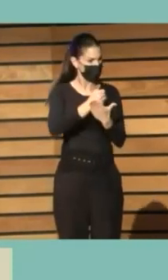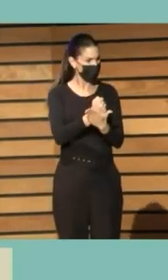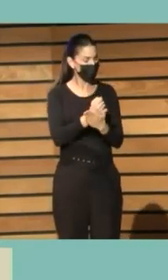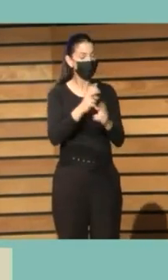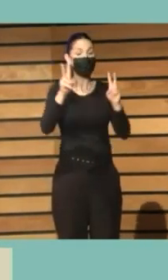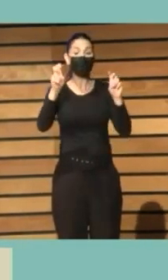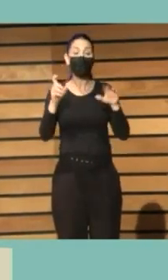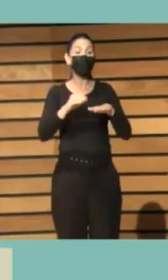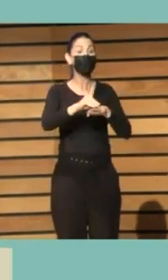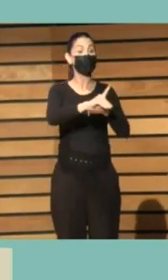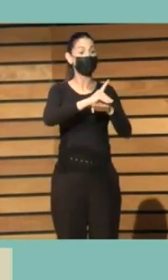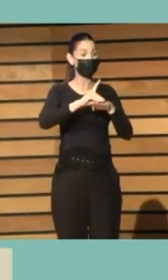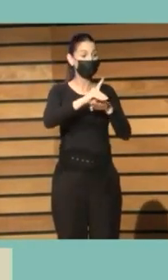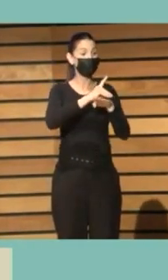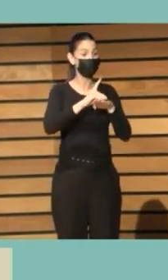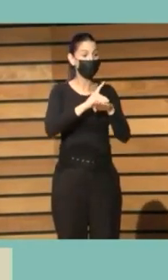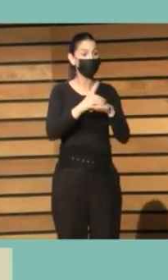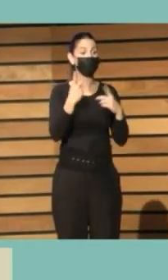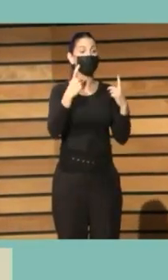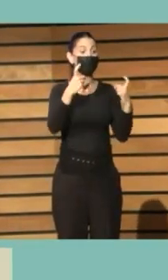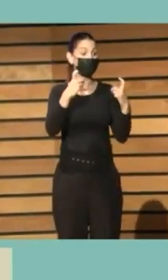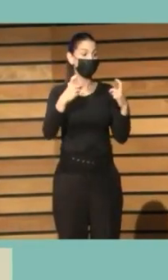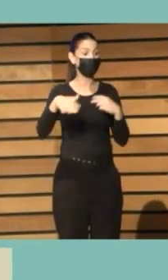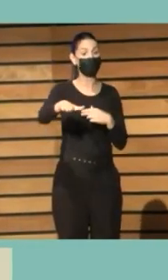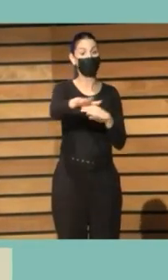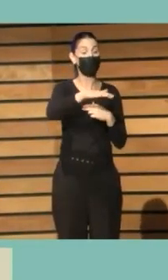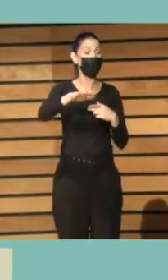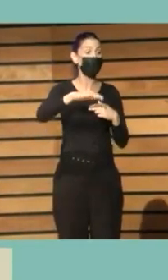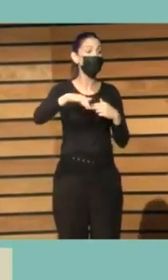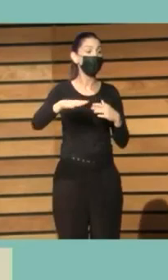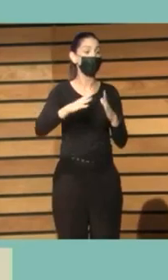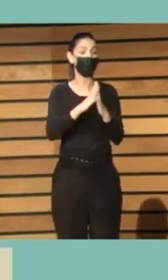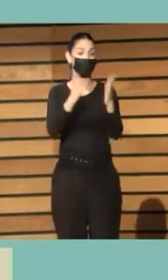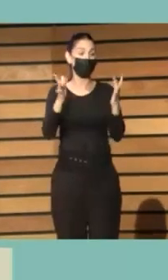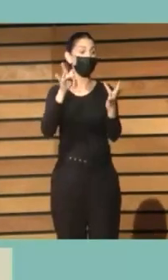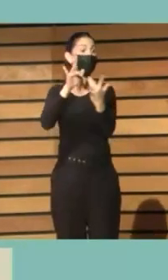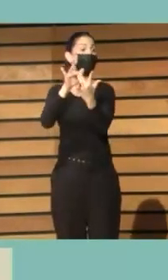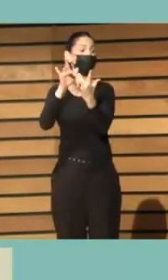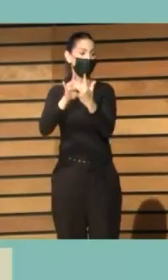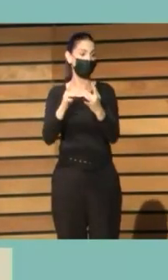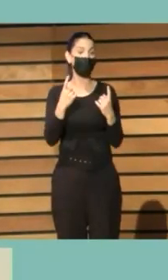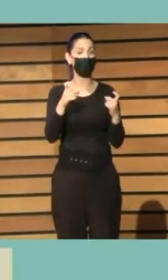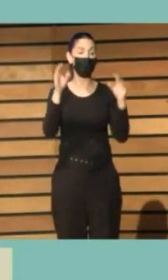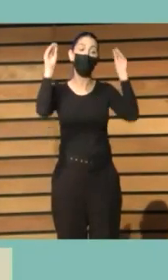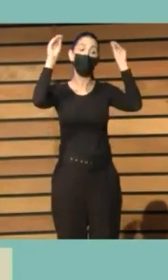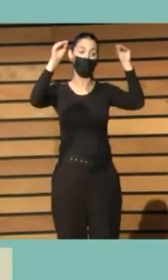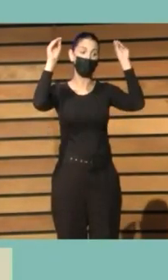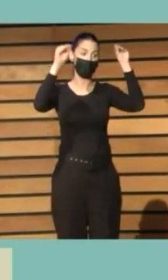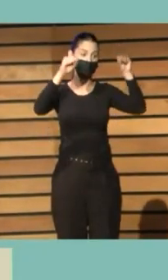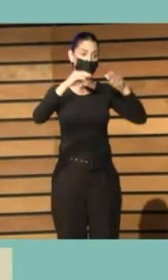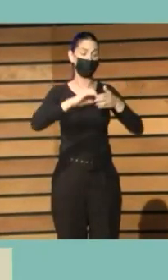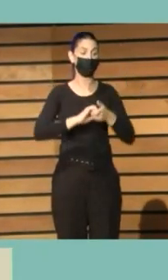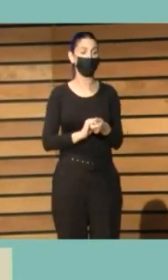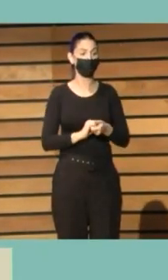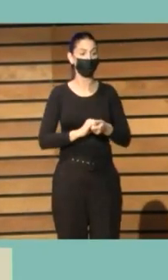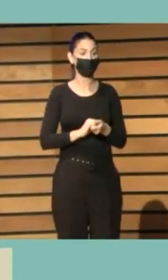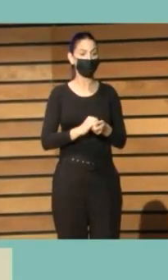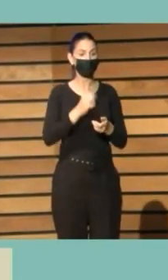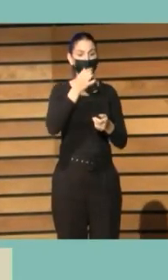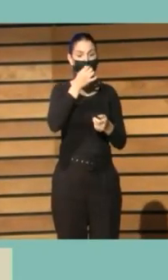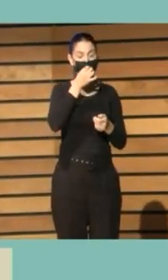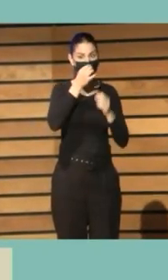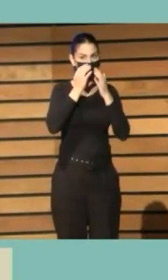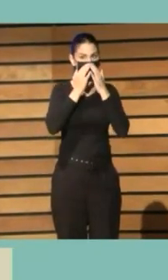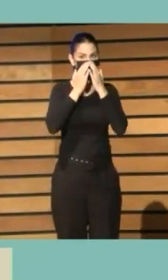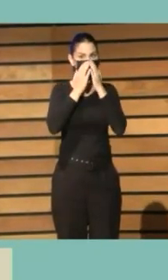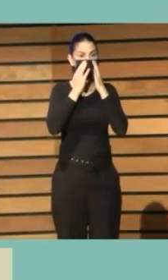digital y para crear esos espacios abiertos de formación. Voy a señalar muy